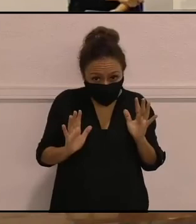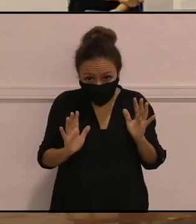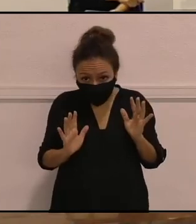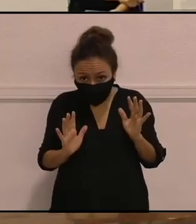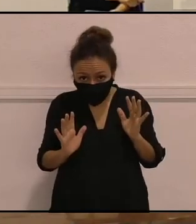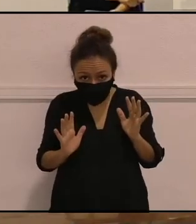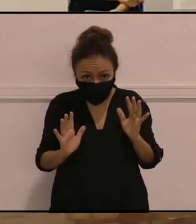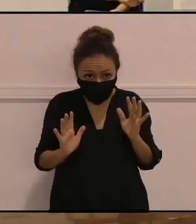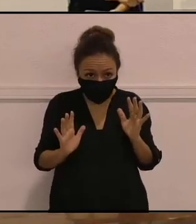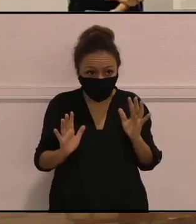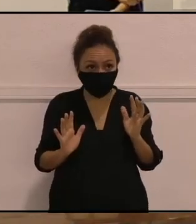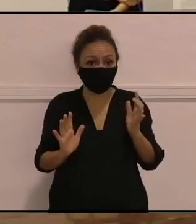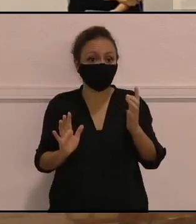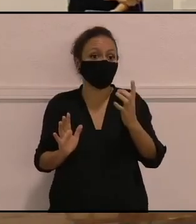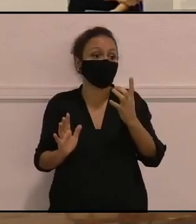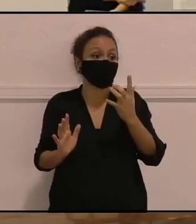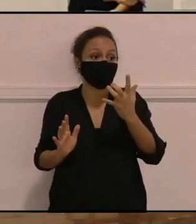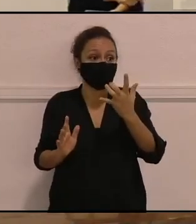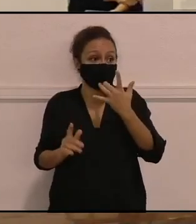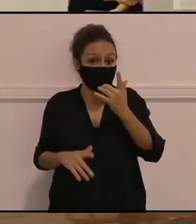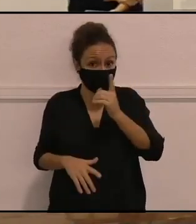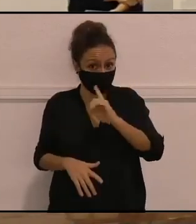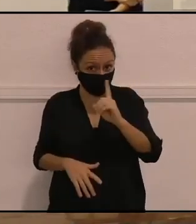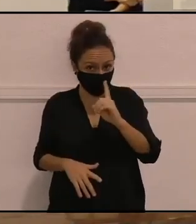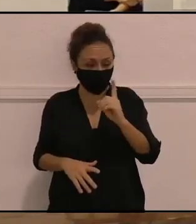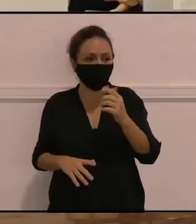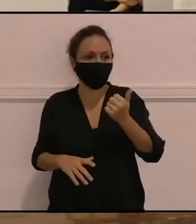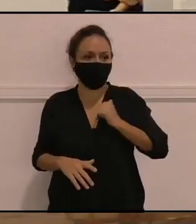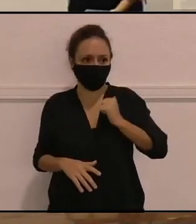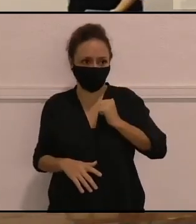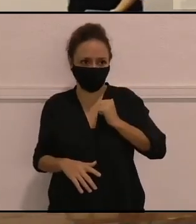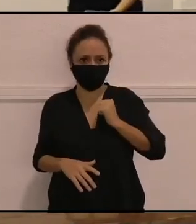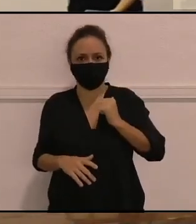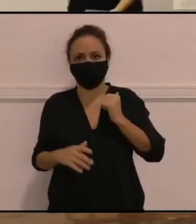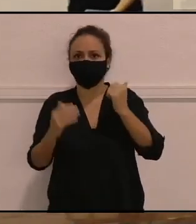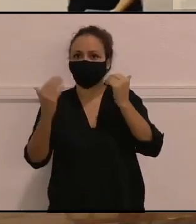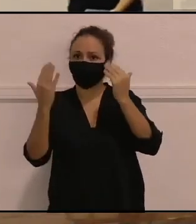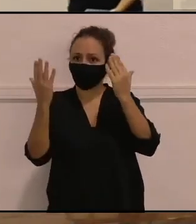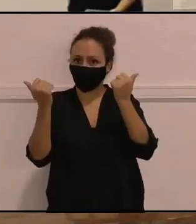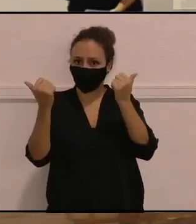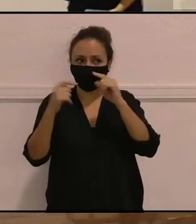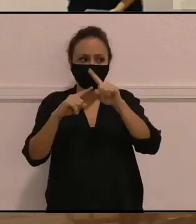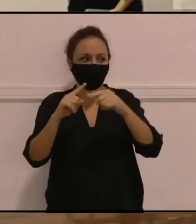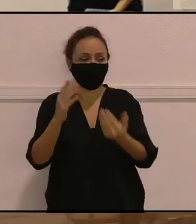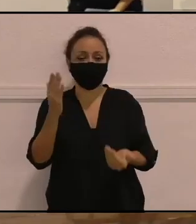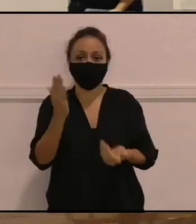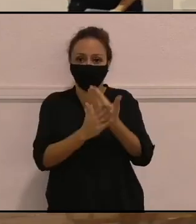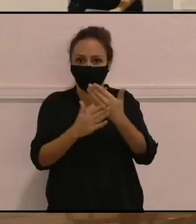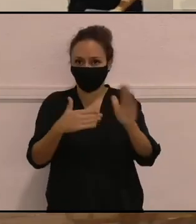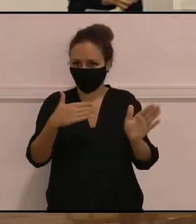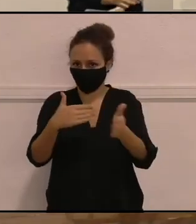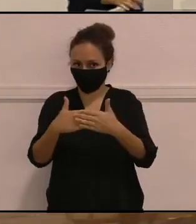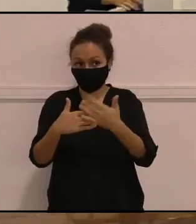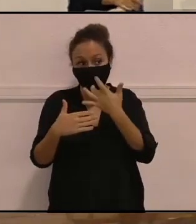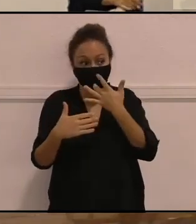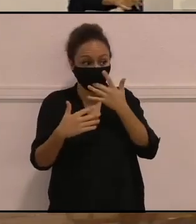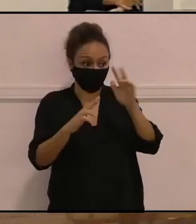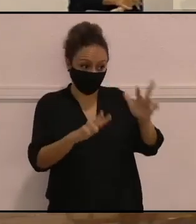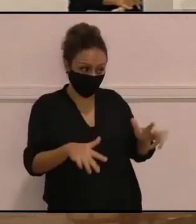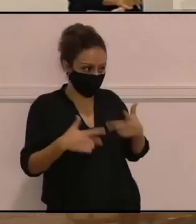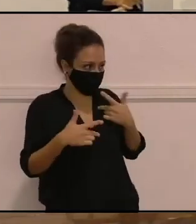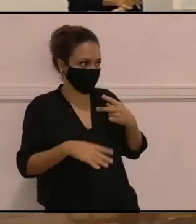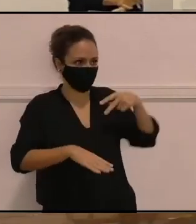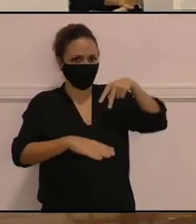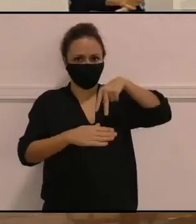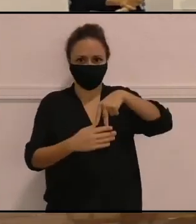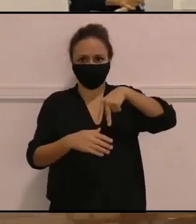voy a aprovechar para despedir y cerrar la jornada, si ustedes me lo permiten, en su compañía, sin atril y sin estar de